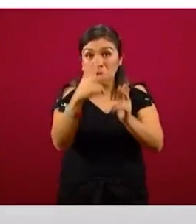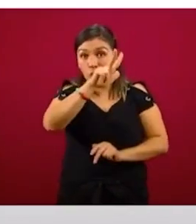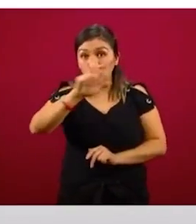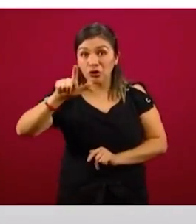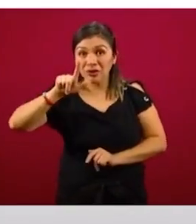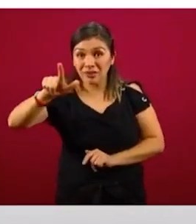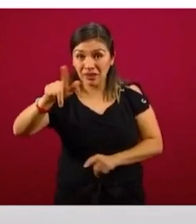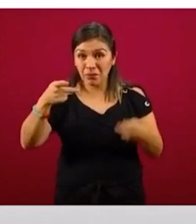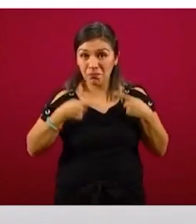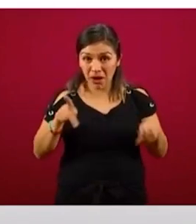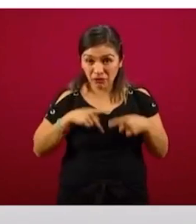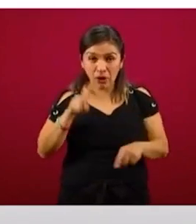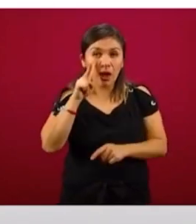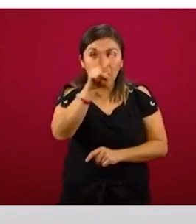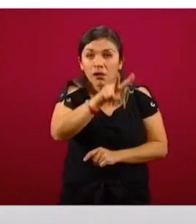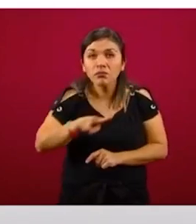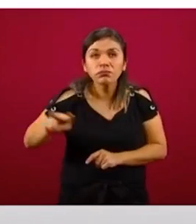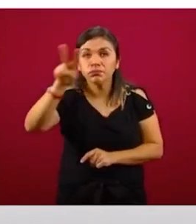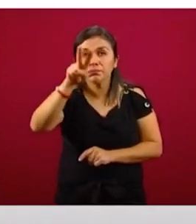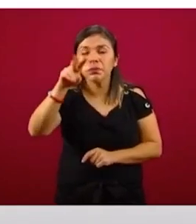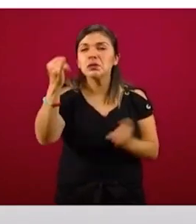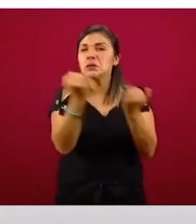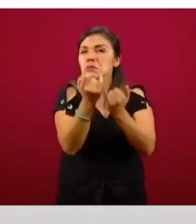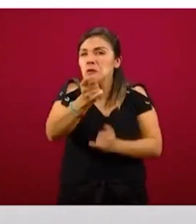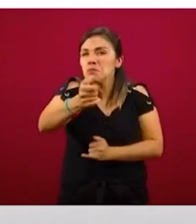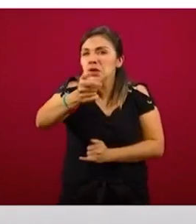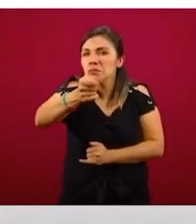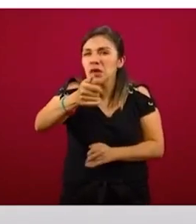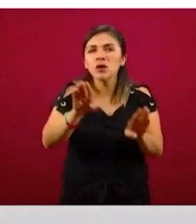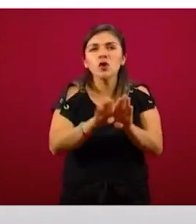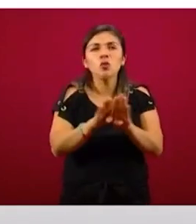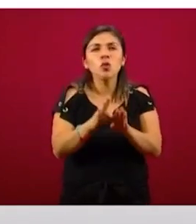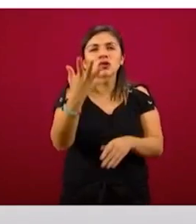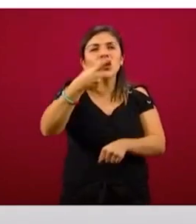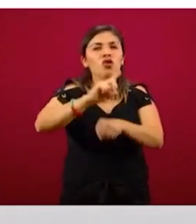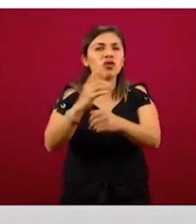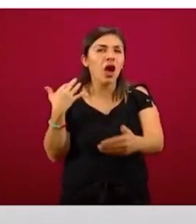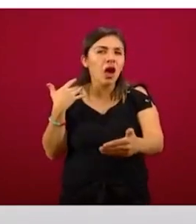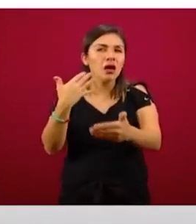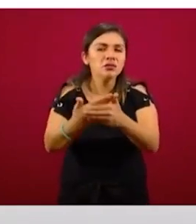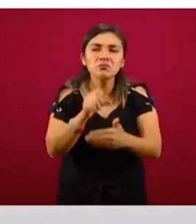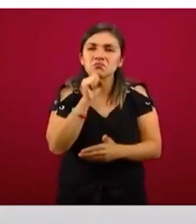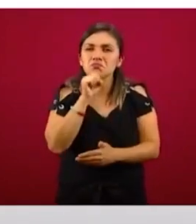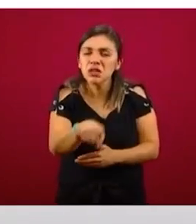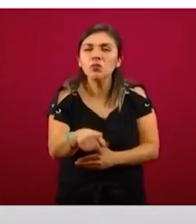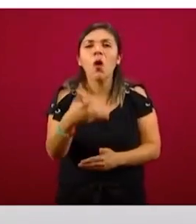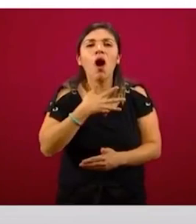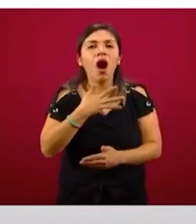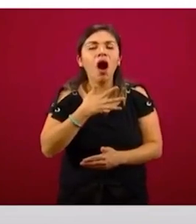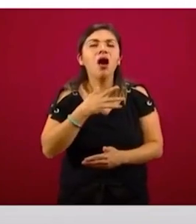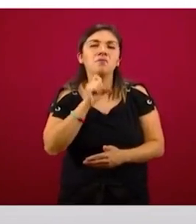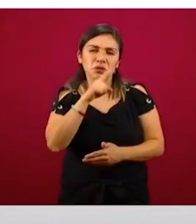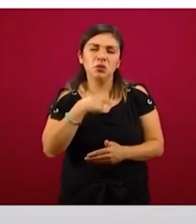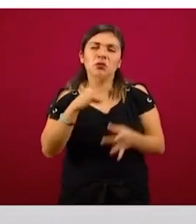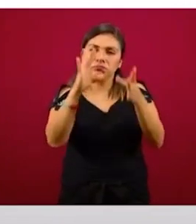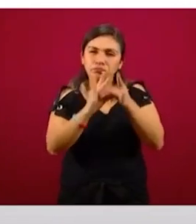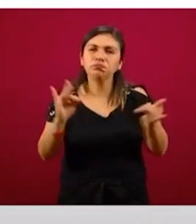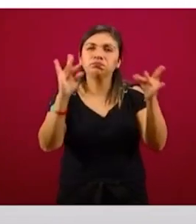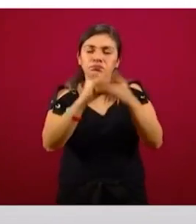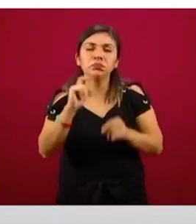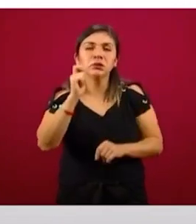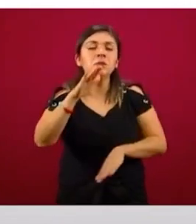Vemos prácticamente también similar a los últimos cinco días en donde veníamos ya comentando el